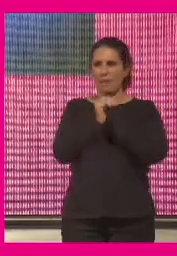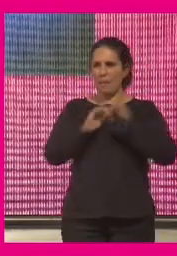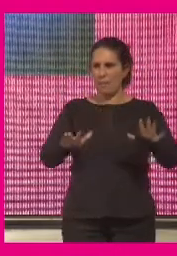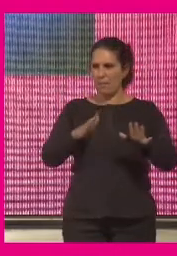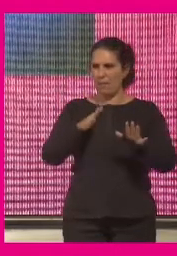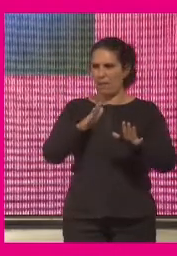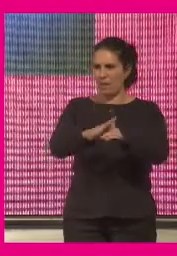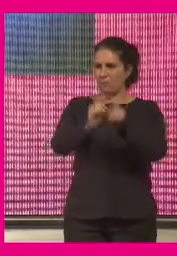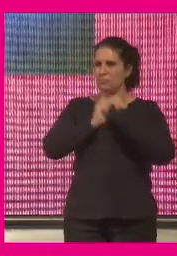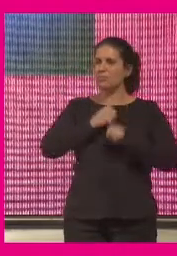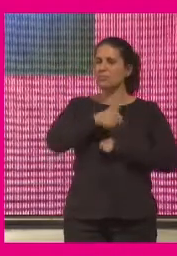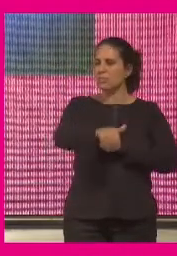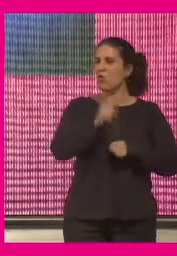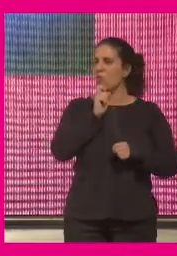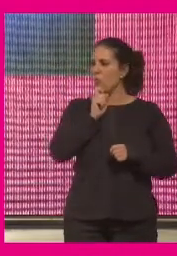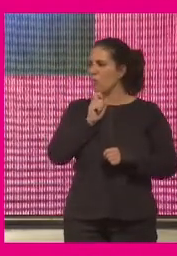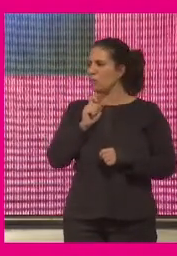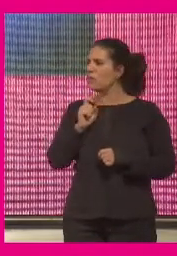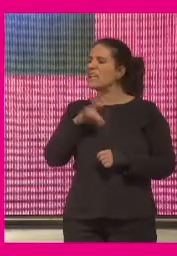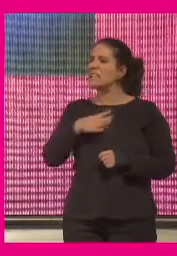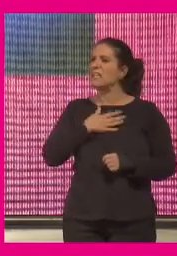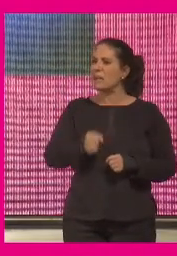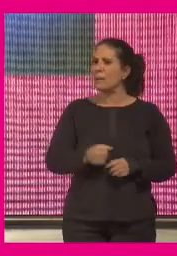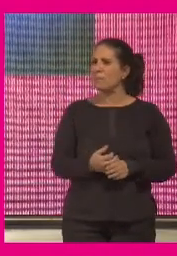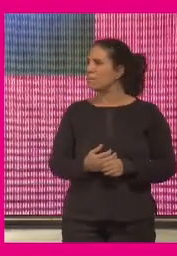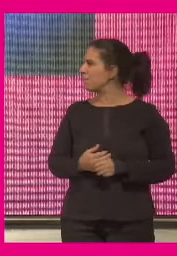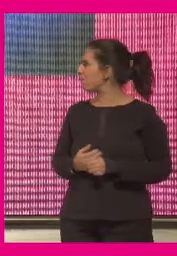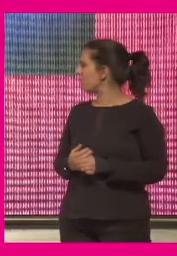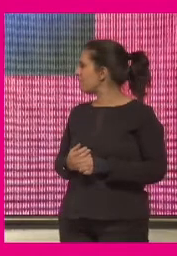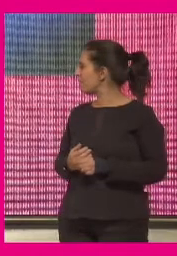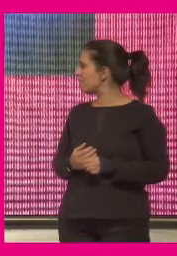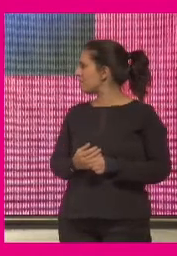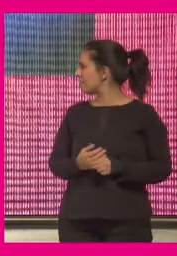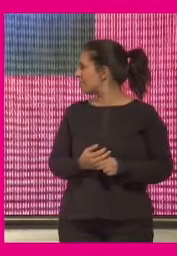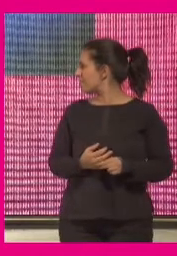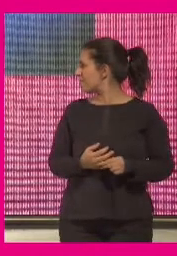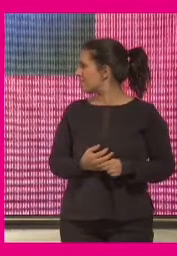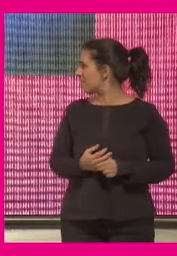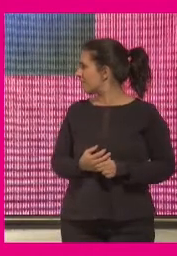ha puesto por delante ¿Quién se atreve a empezar?